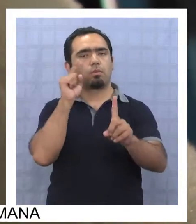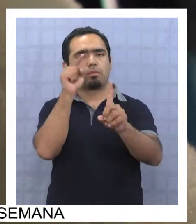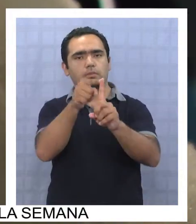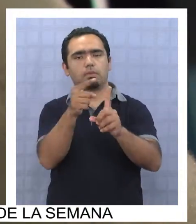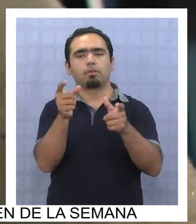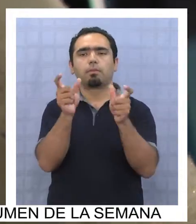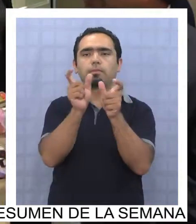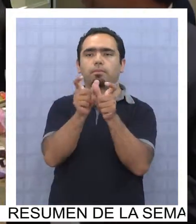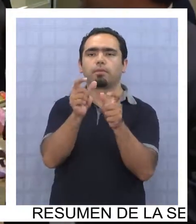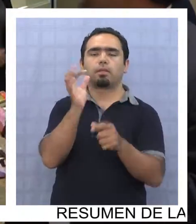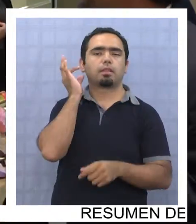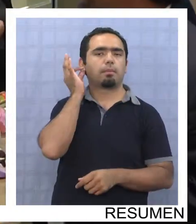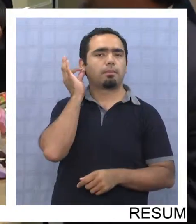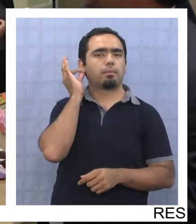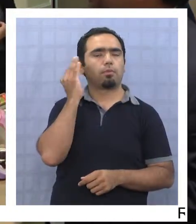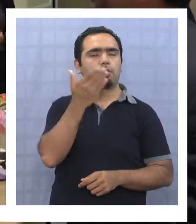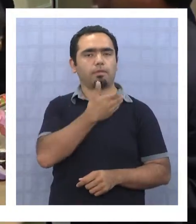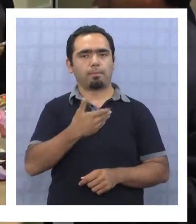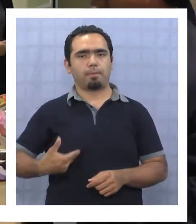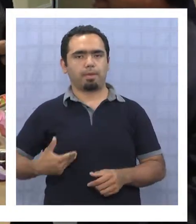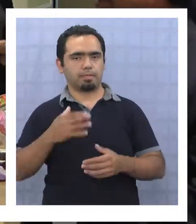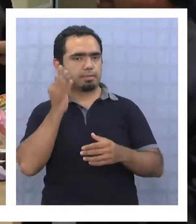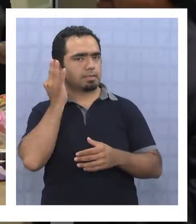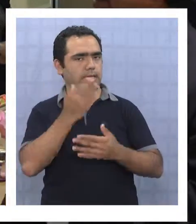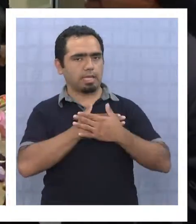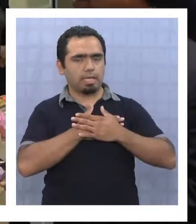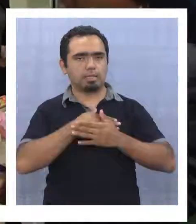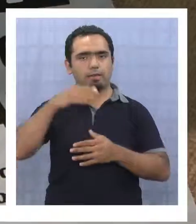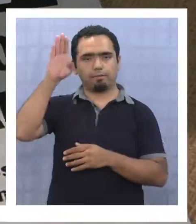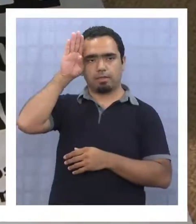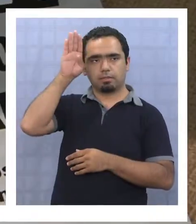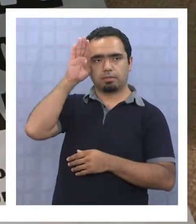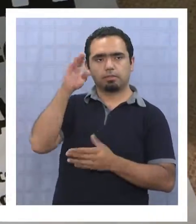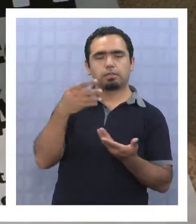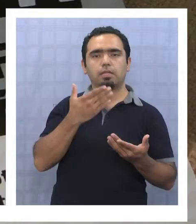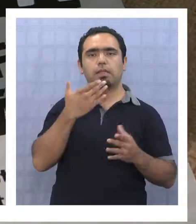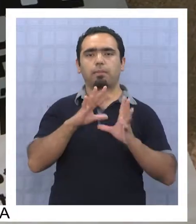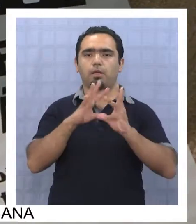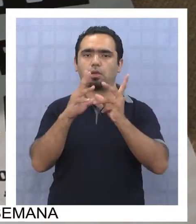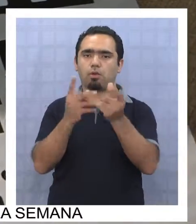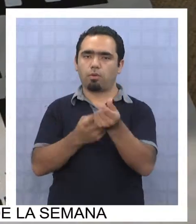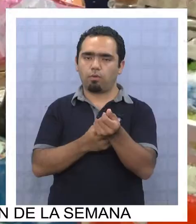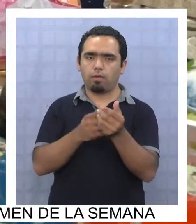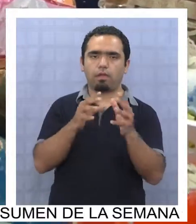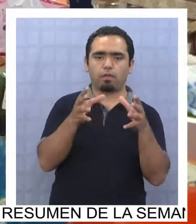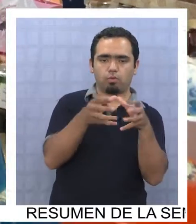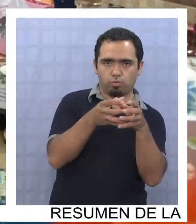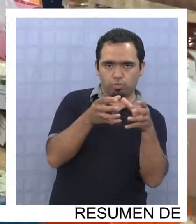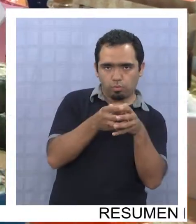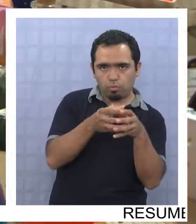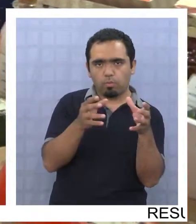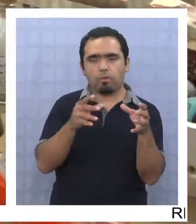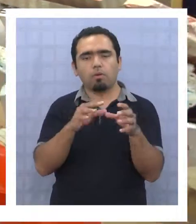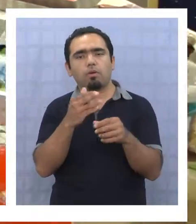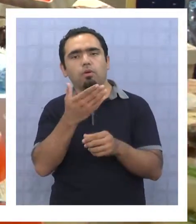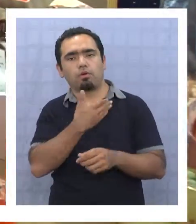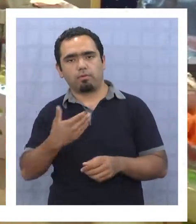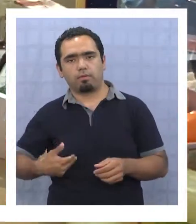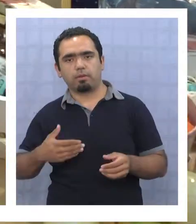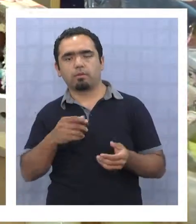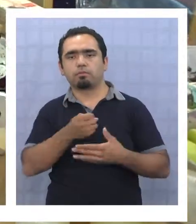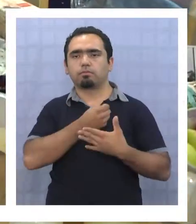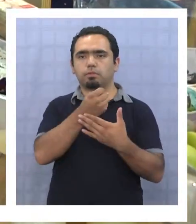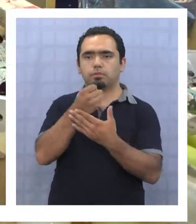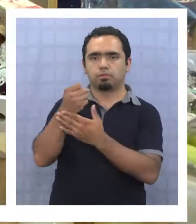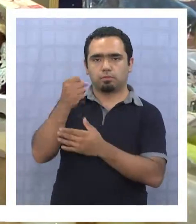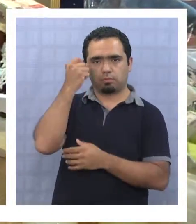que la Presidenta Bachelet y el Gobierno de la Presidenta tienen con este sector de la actividad productiva. El gran aporte que realizan a la